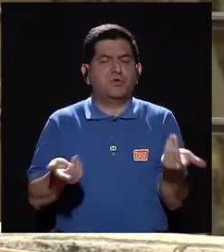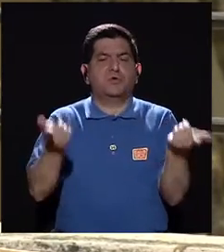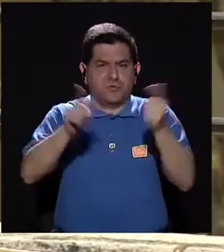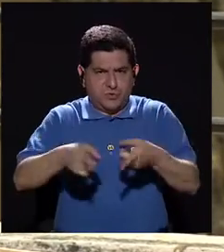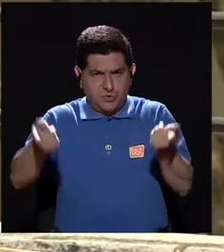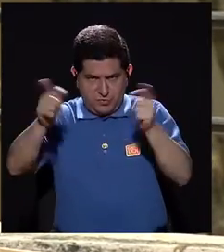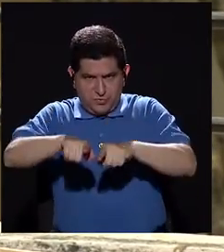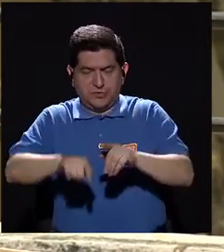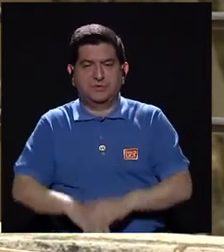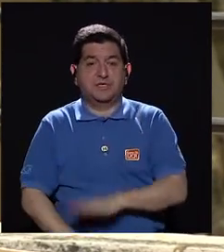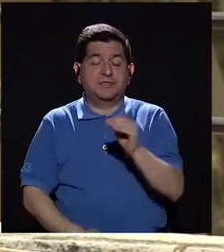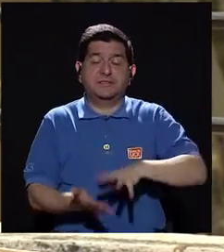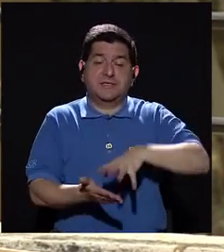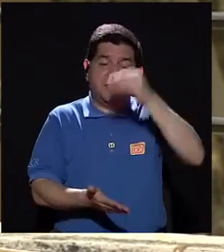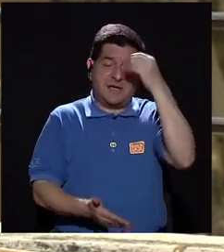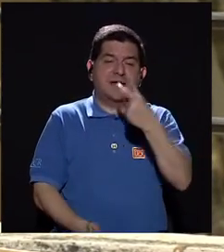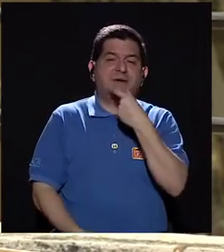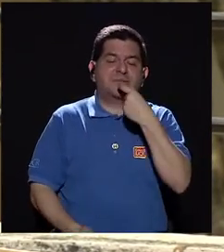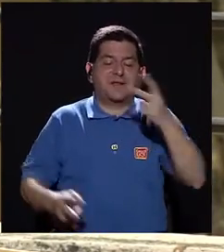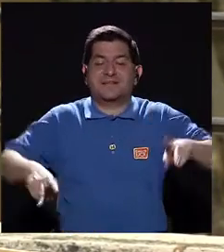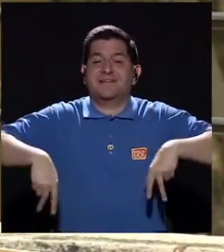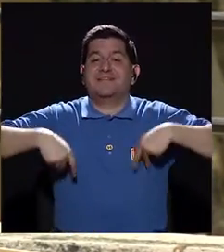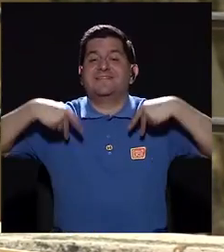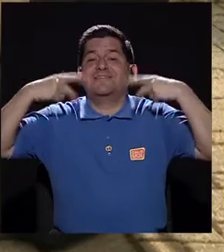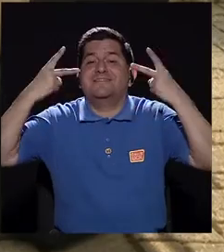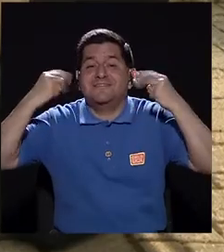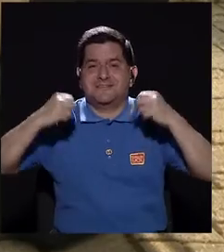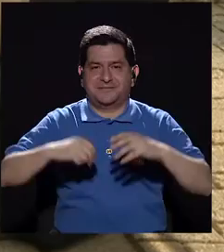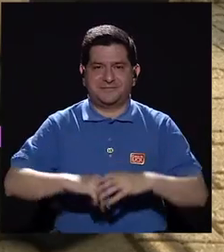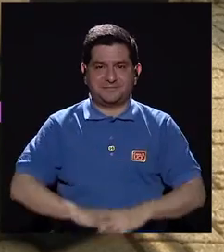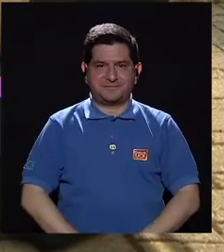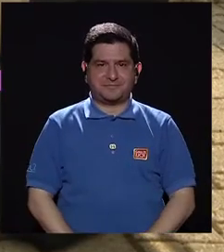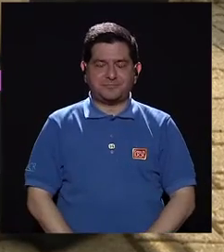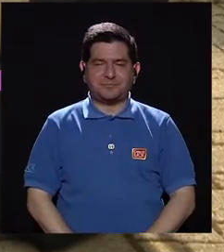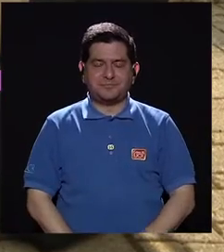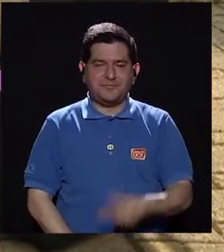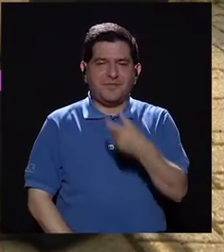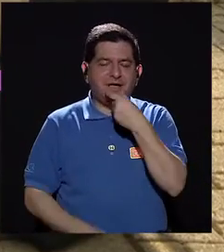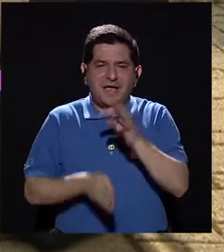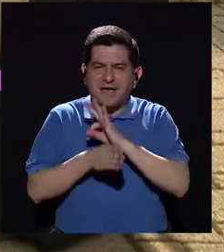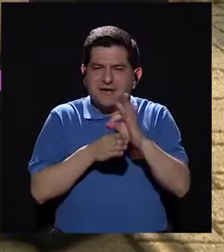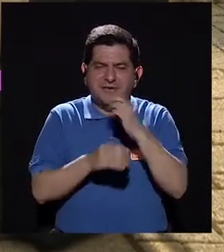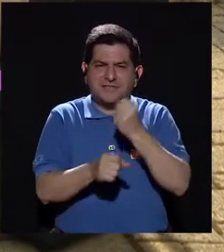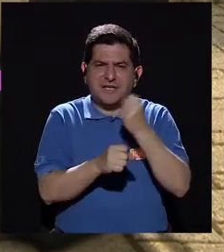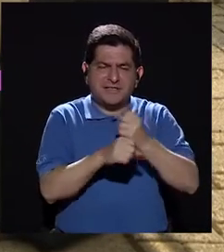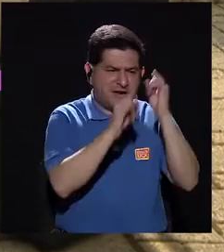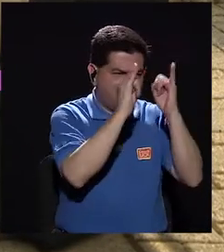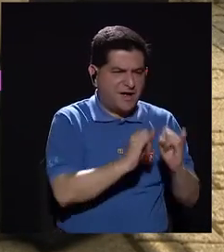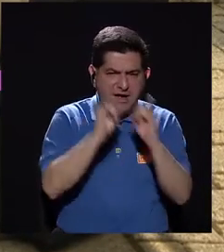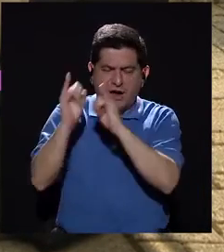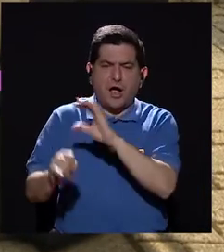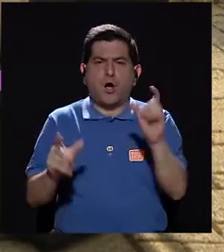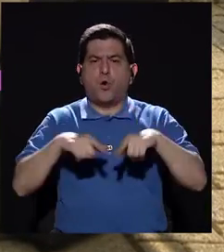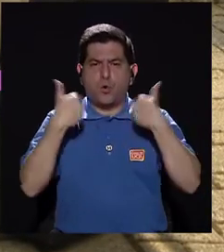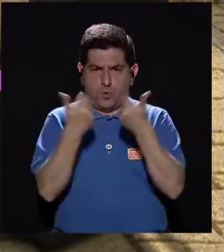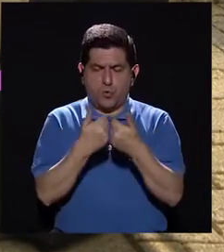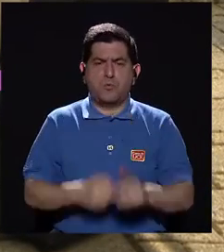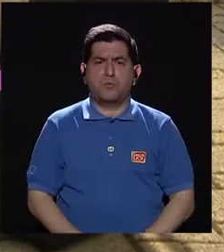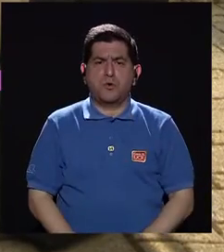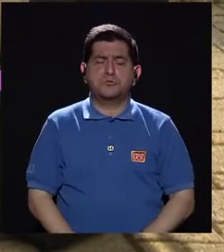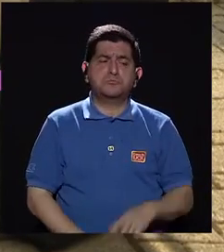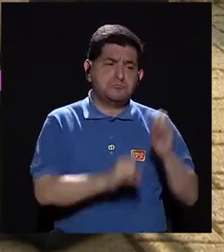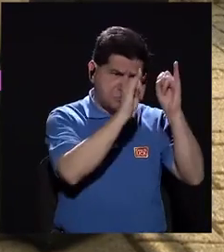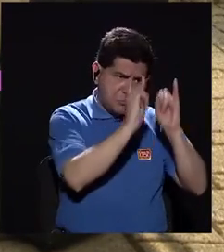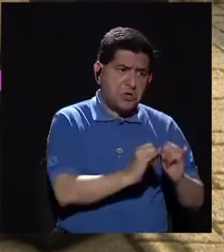ría de las cosas que le pasan y que aprenda a reírse de la vida. ¿En la risoterapia se trabaja de manera individual o en grupos? Se